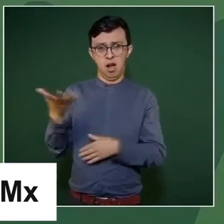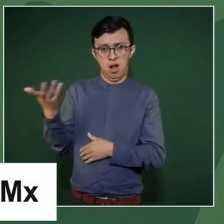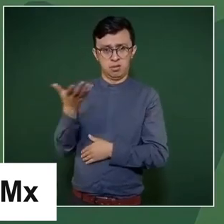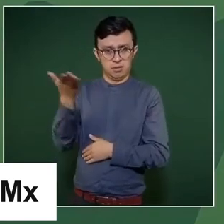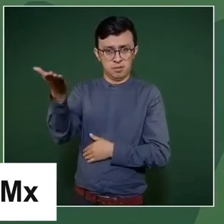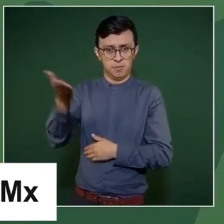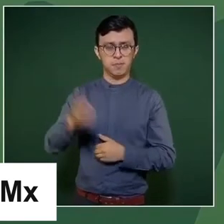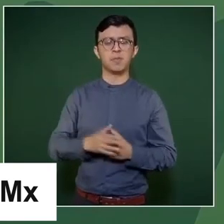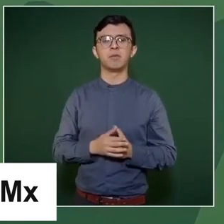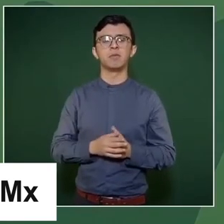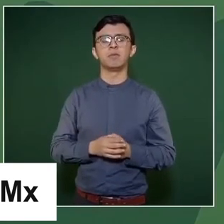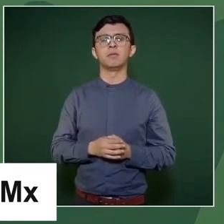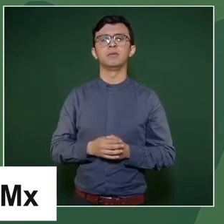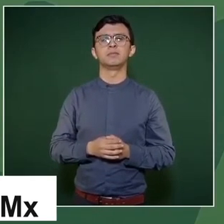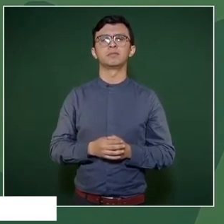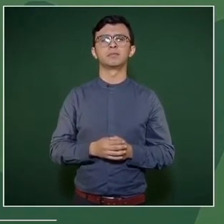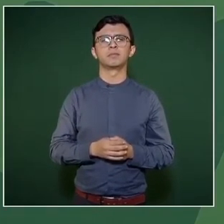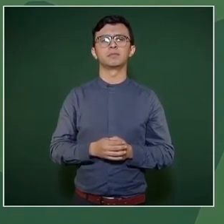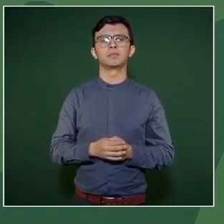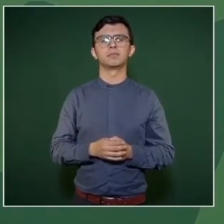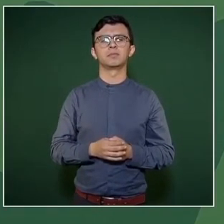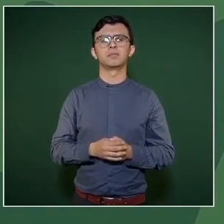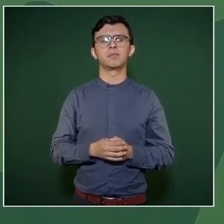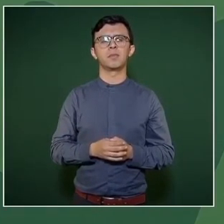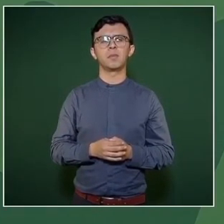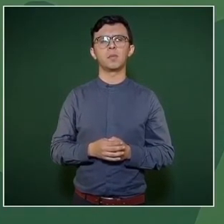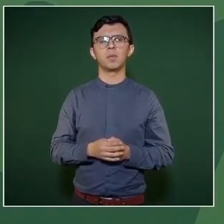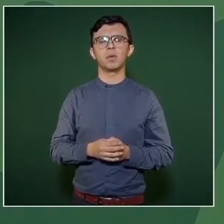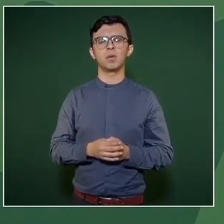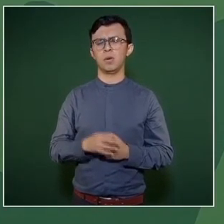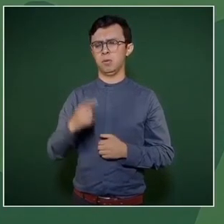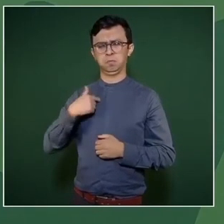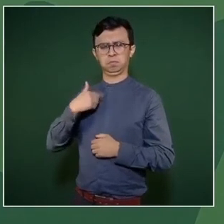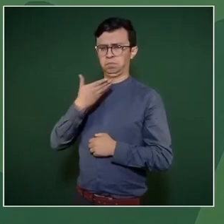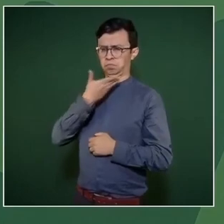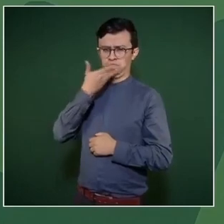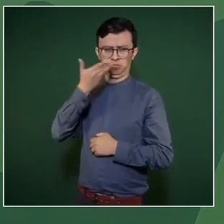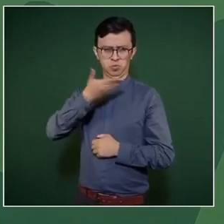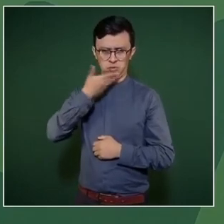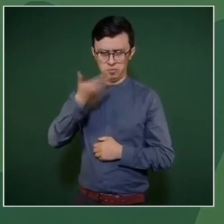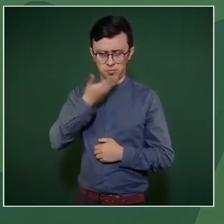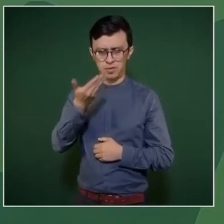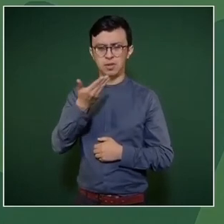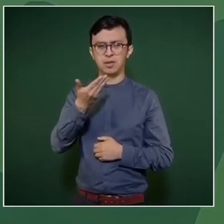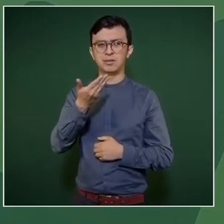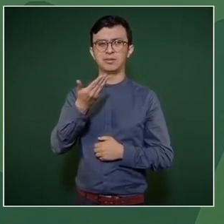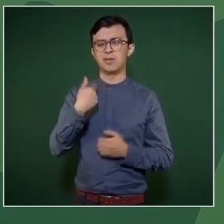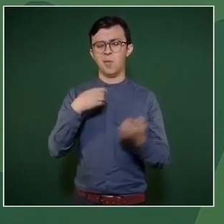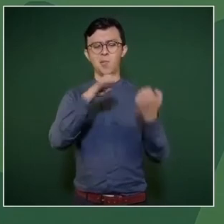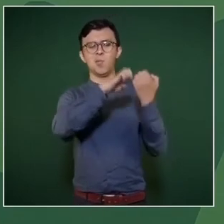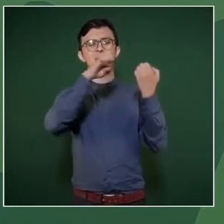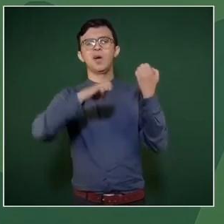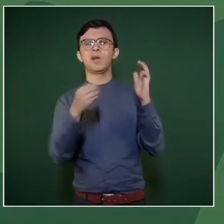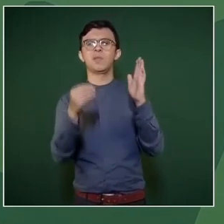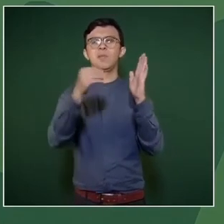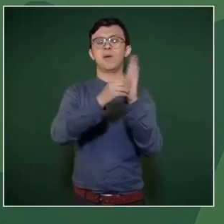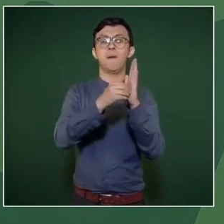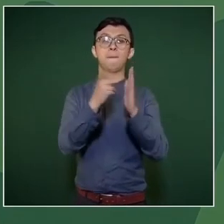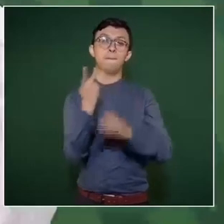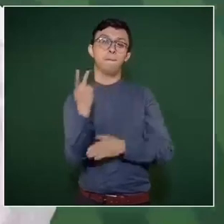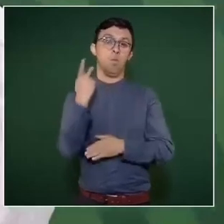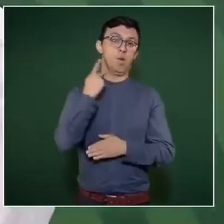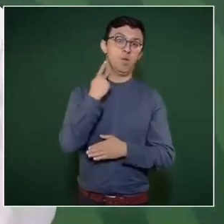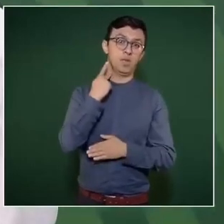Siempre uso el ejemplo de que la política si no es un arte, si no es una ciencia,